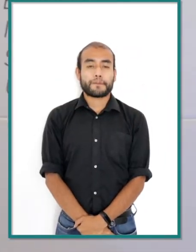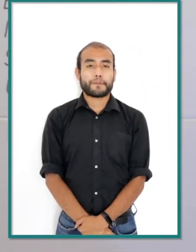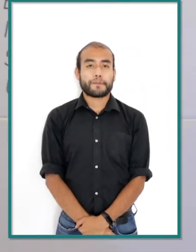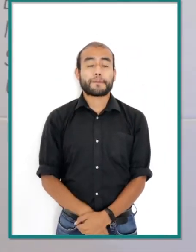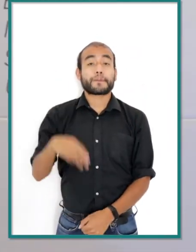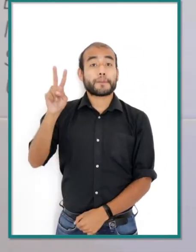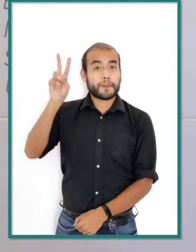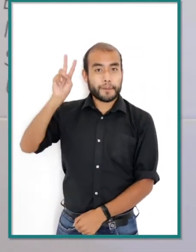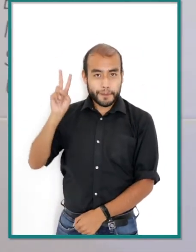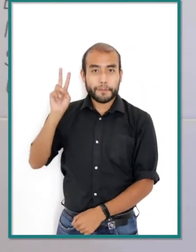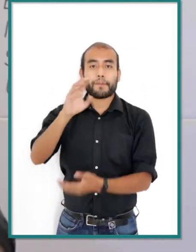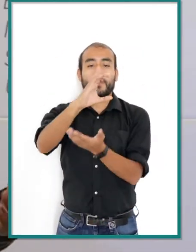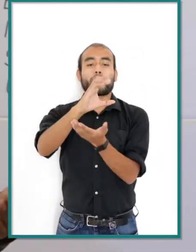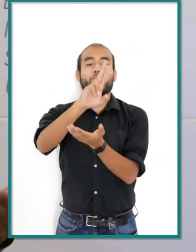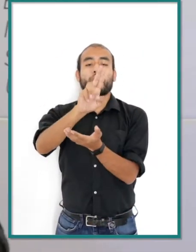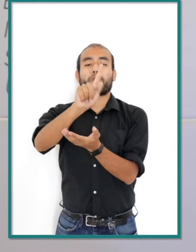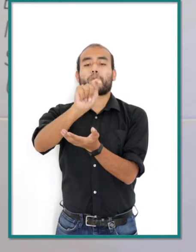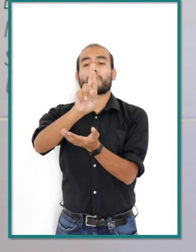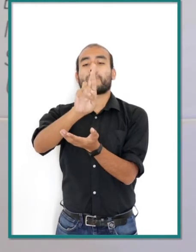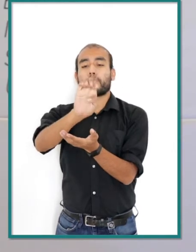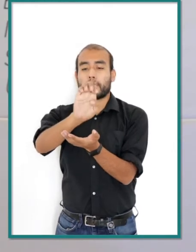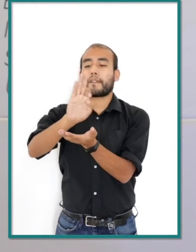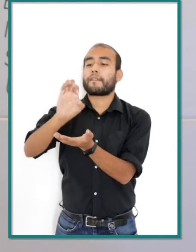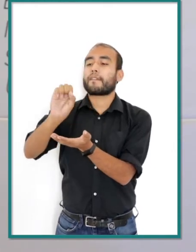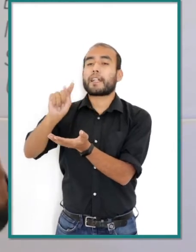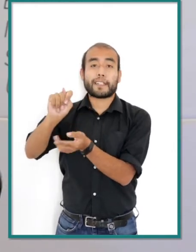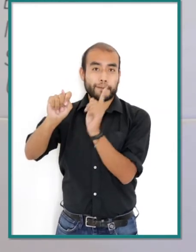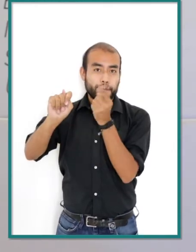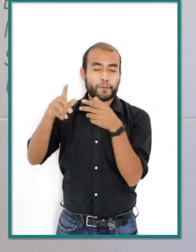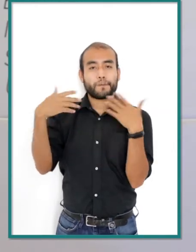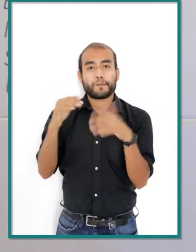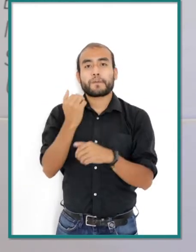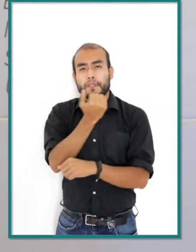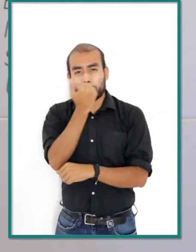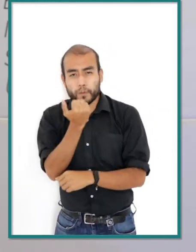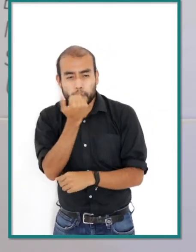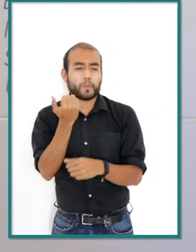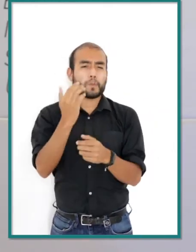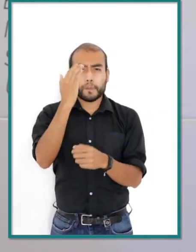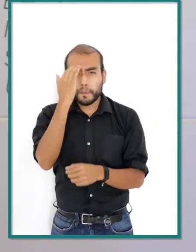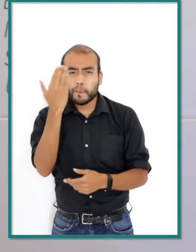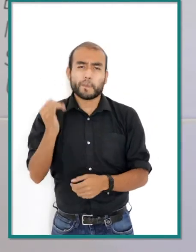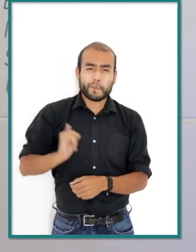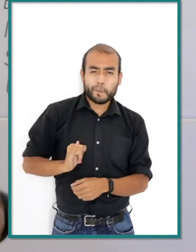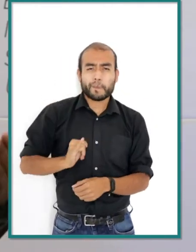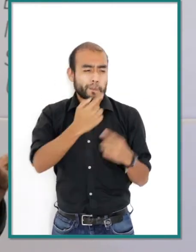El viernes se celebró el Culture Fest, con la finalidad de que nuestra comunidad estudiantil se interese en conocer diferentes países del mundo.